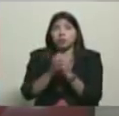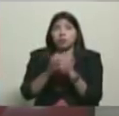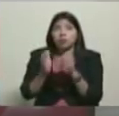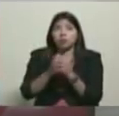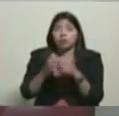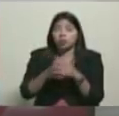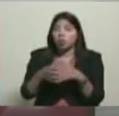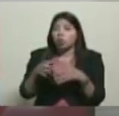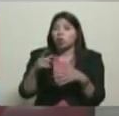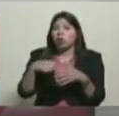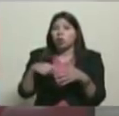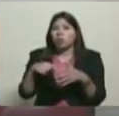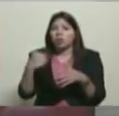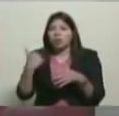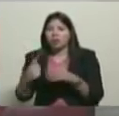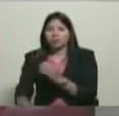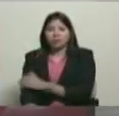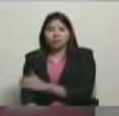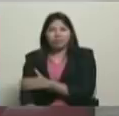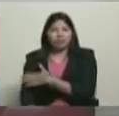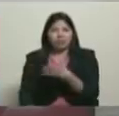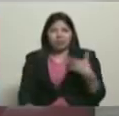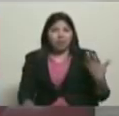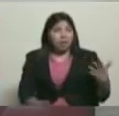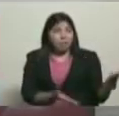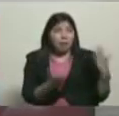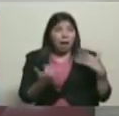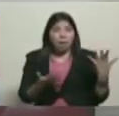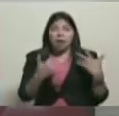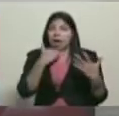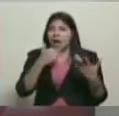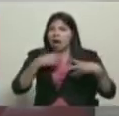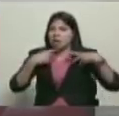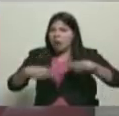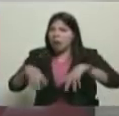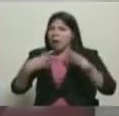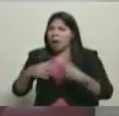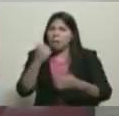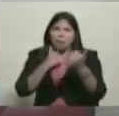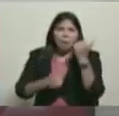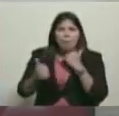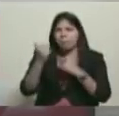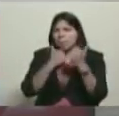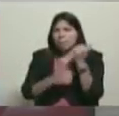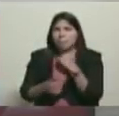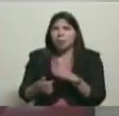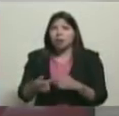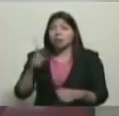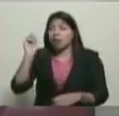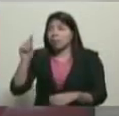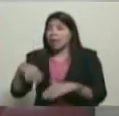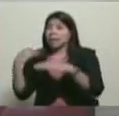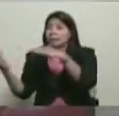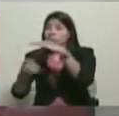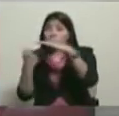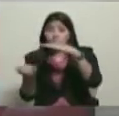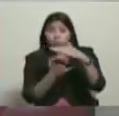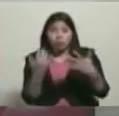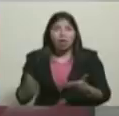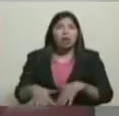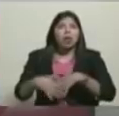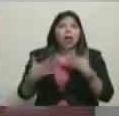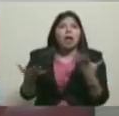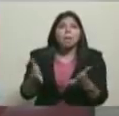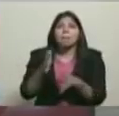de la derecha en las acciones que han querido emprender en los últimos tiempos, en las últimas semanas. Y desde el punto de vista institucional, ¿qué podemos